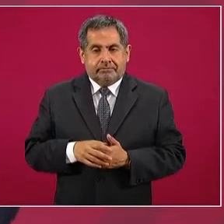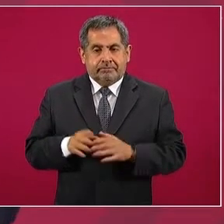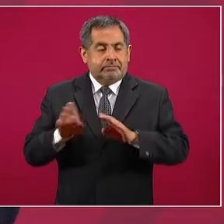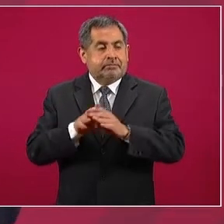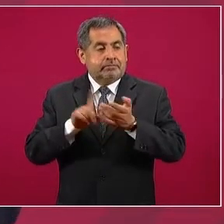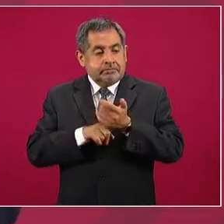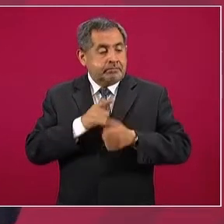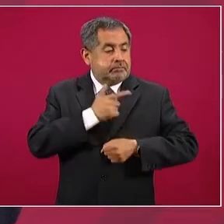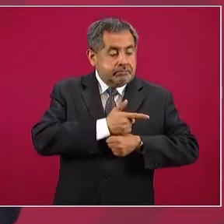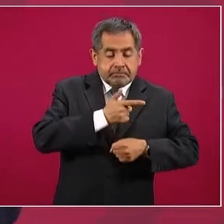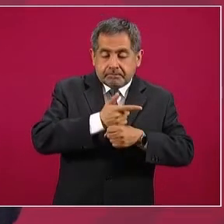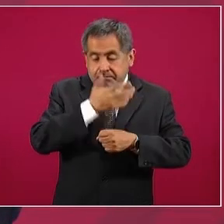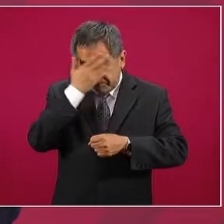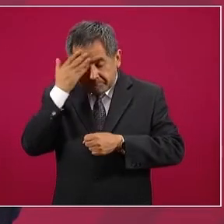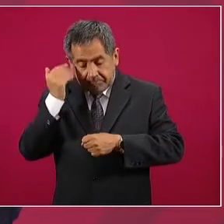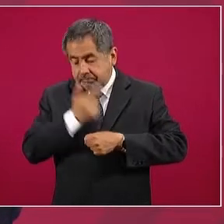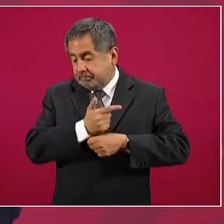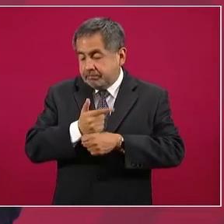se da cuenta.